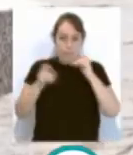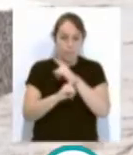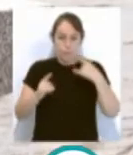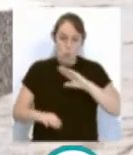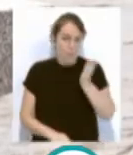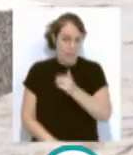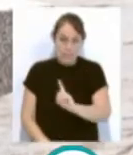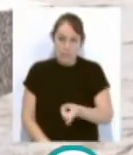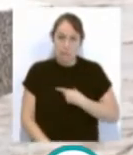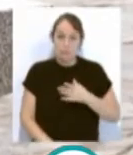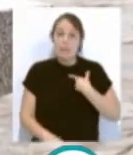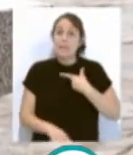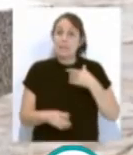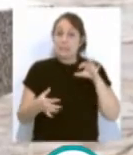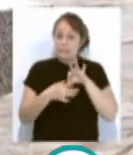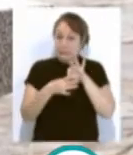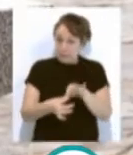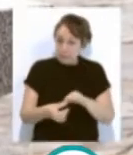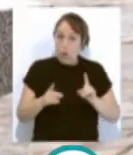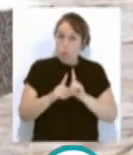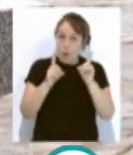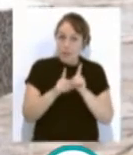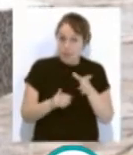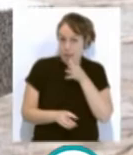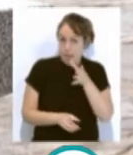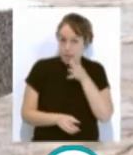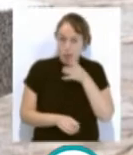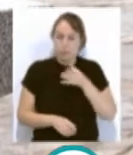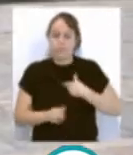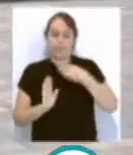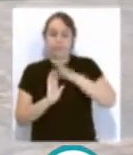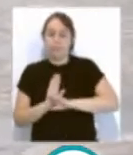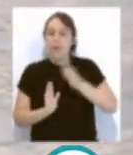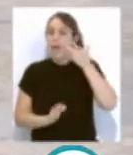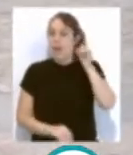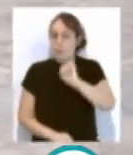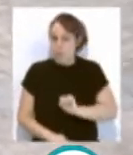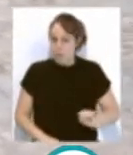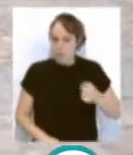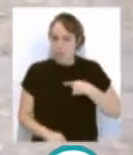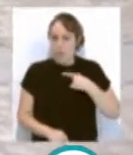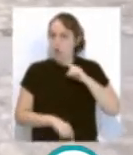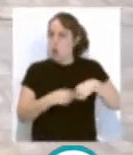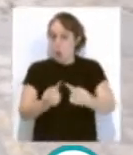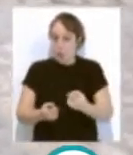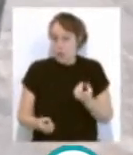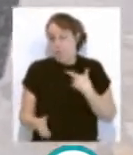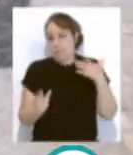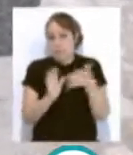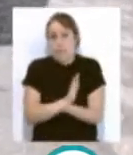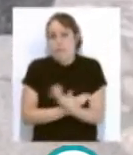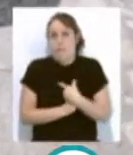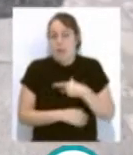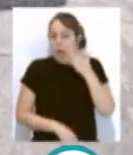de agua potable para beber, existe un programa de limpieza y desinfección periódica, por lo que las garantías de salubridad están